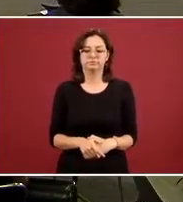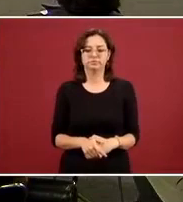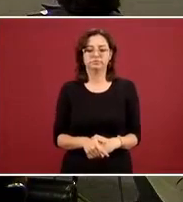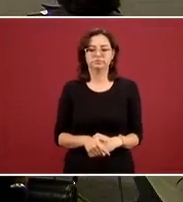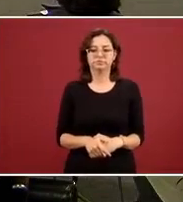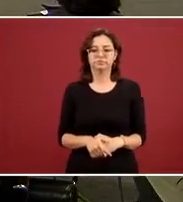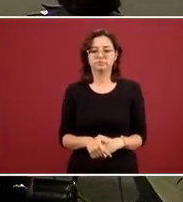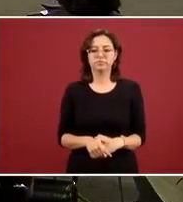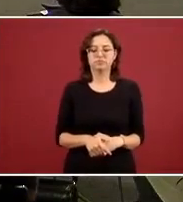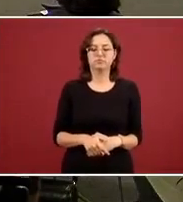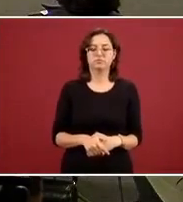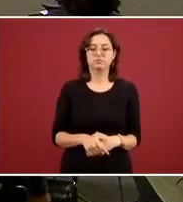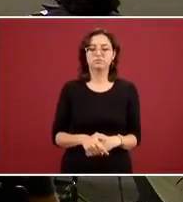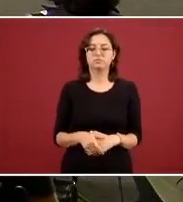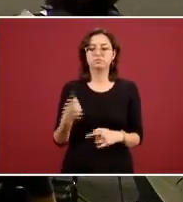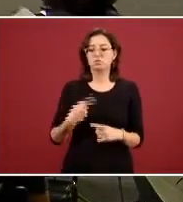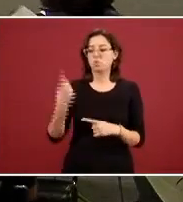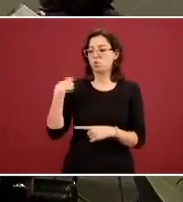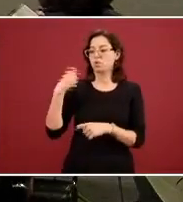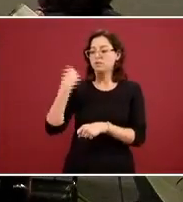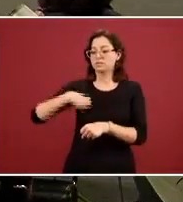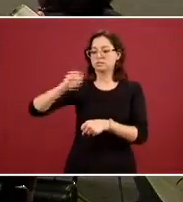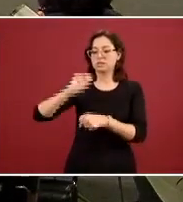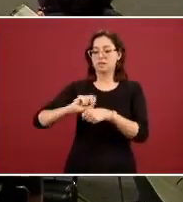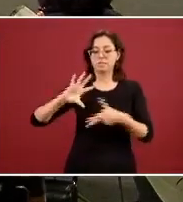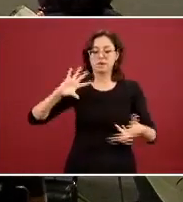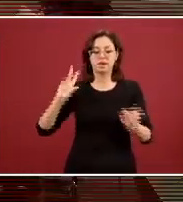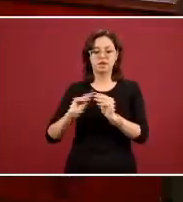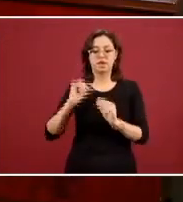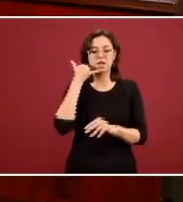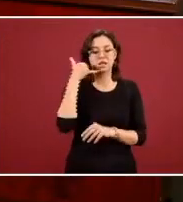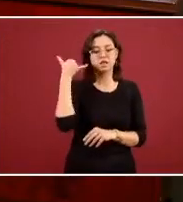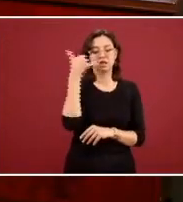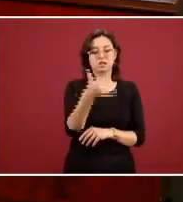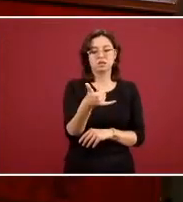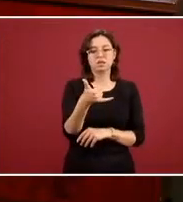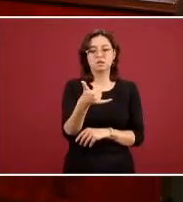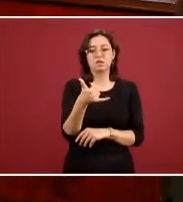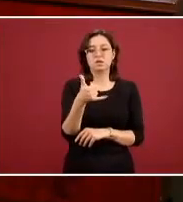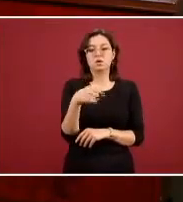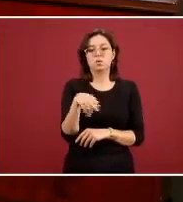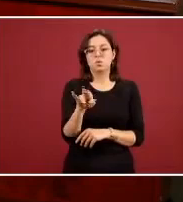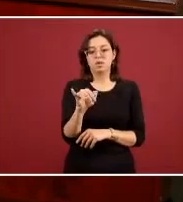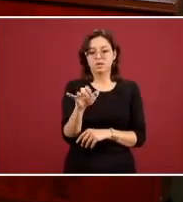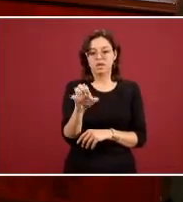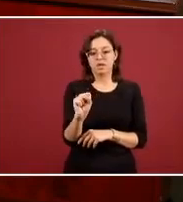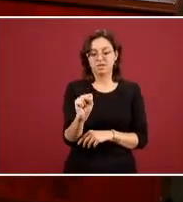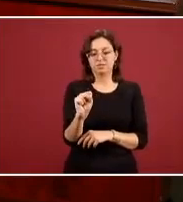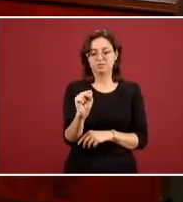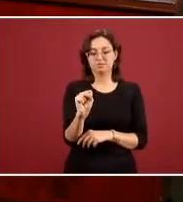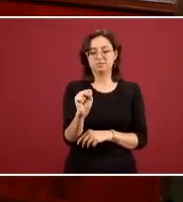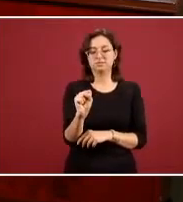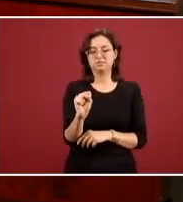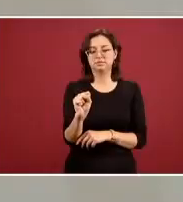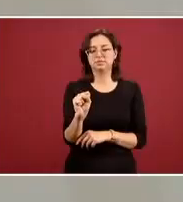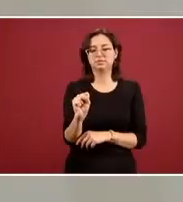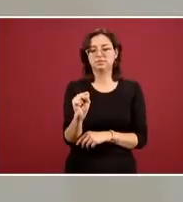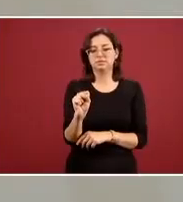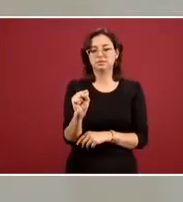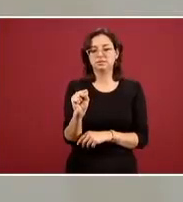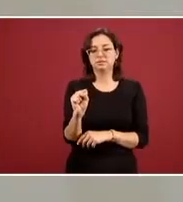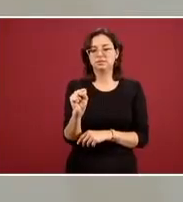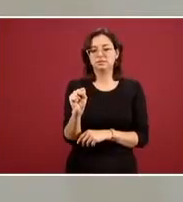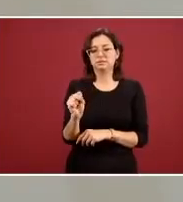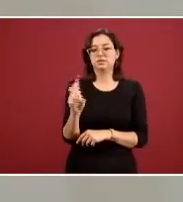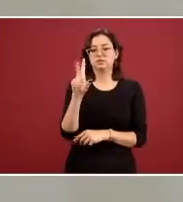de la semana pasada del total de llamadas que se derivaron de la UIS de la opción 4